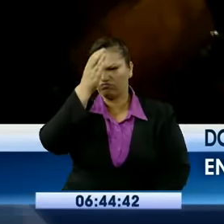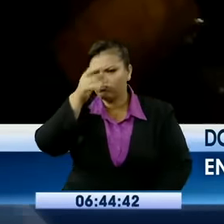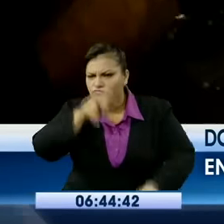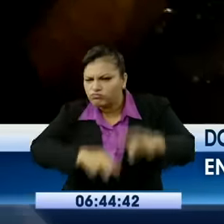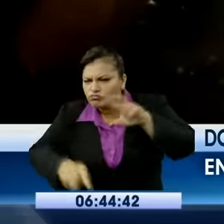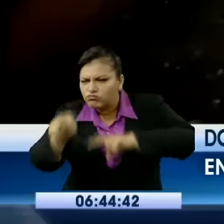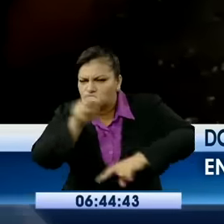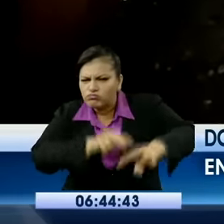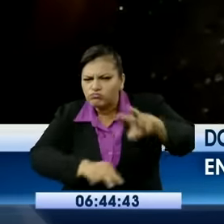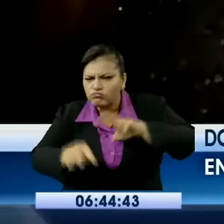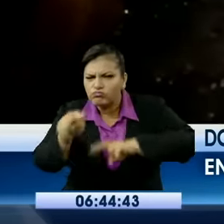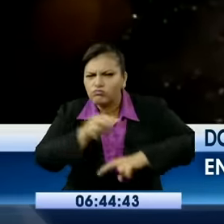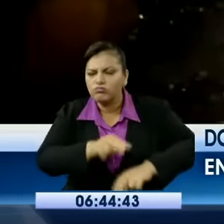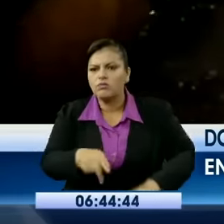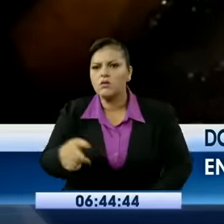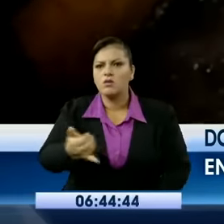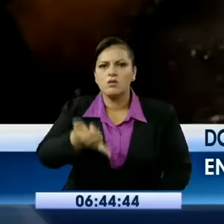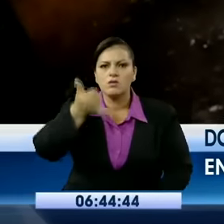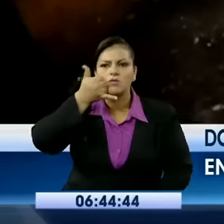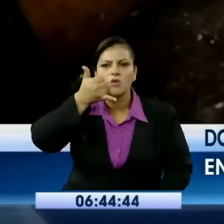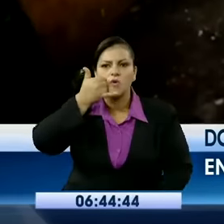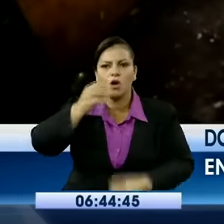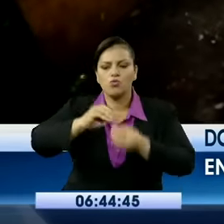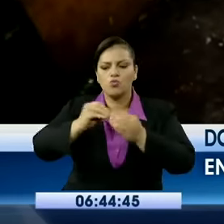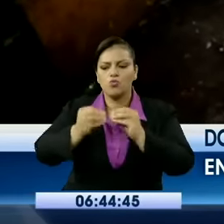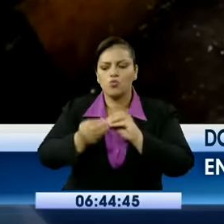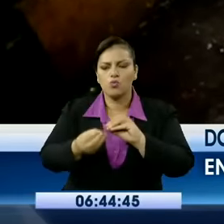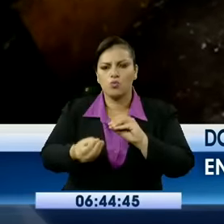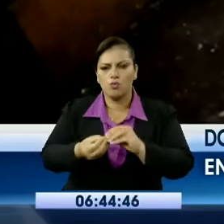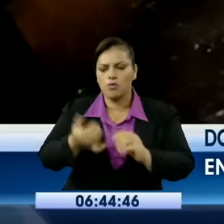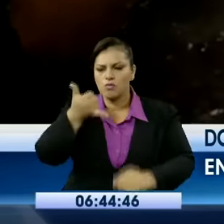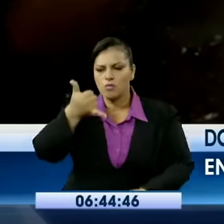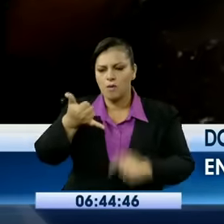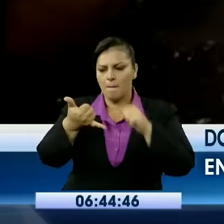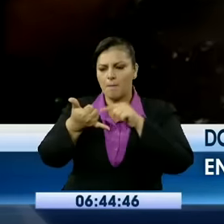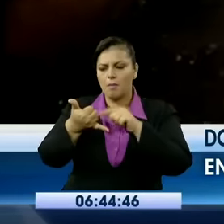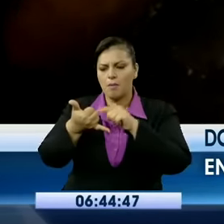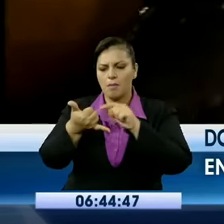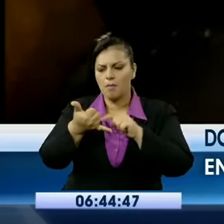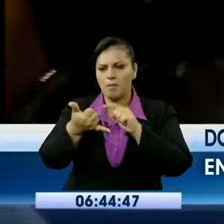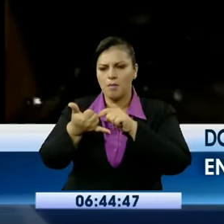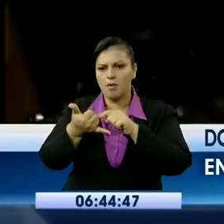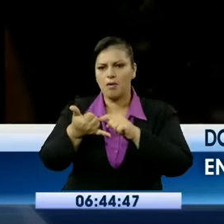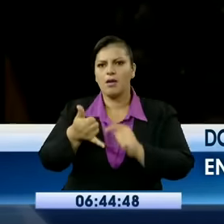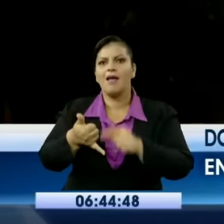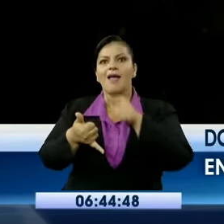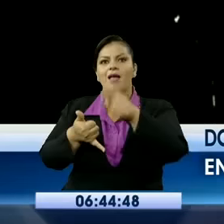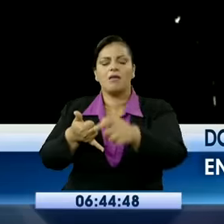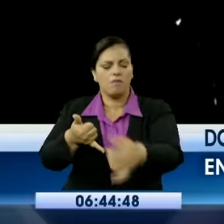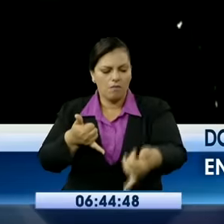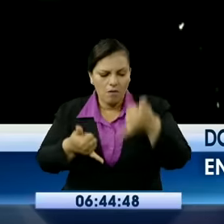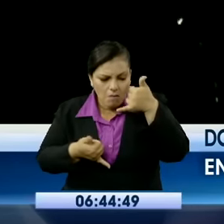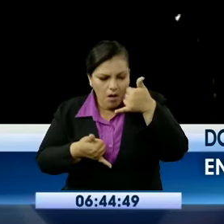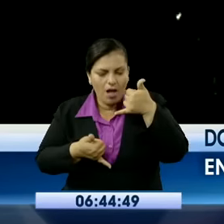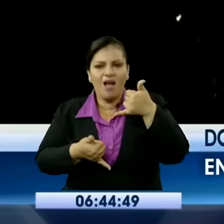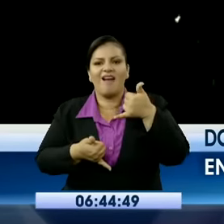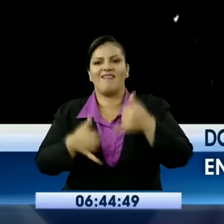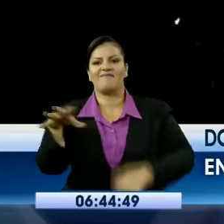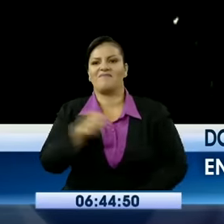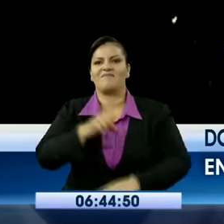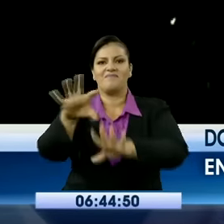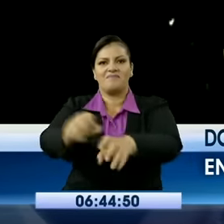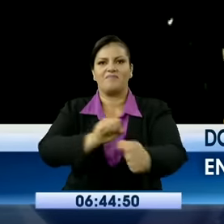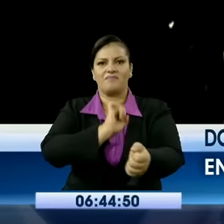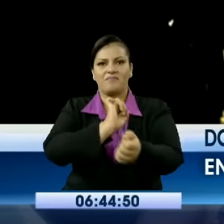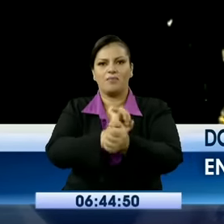celular y se procedió a la respectiva detención del ciudadano, encontrándonos en delito fragante y encontrándoles el